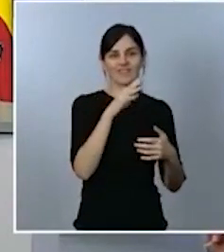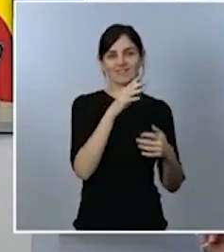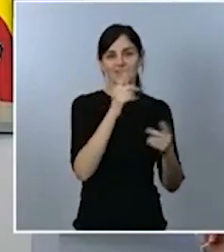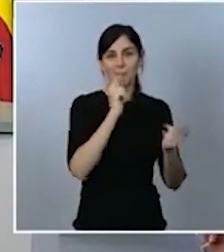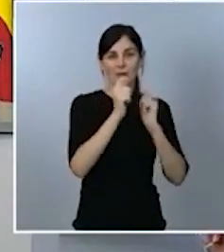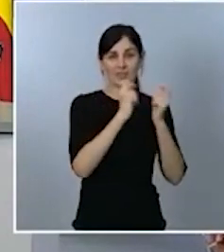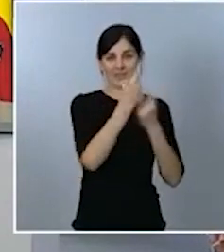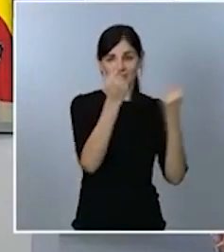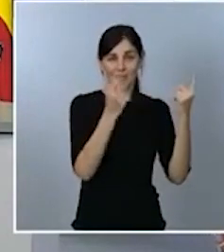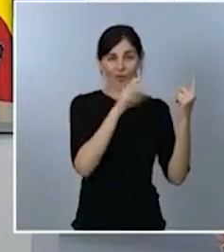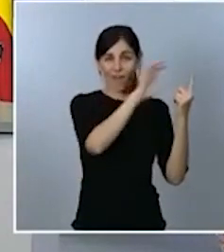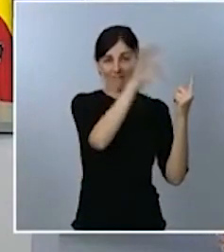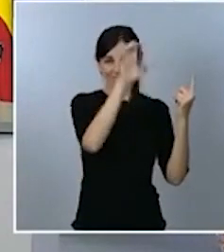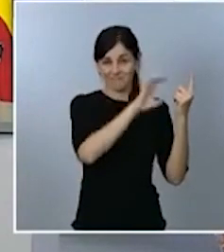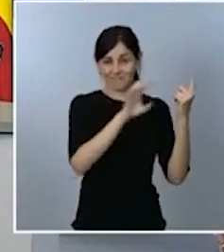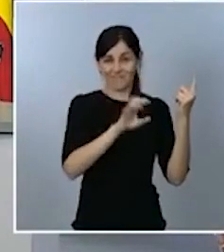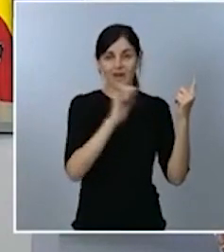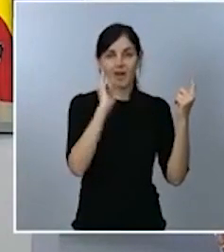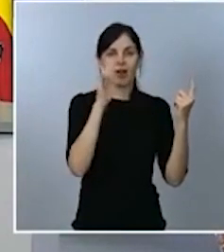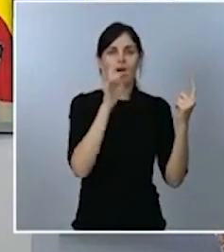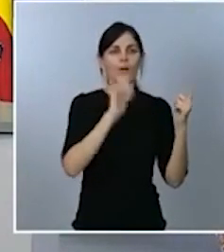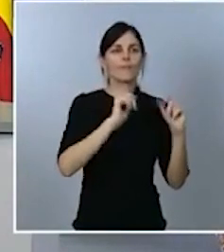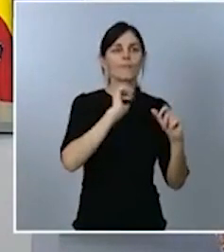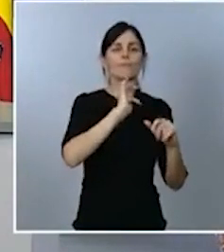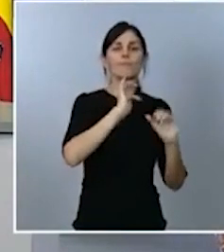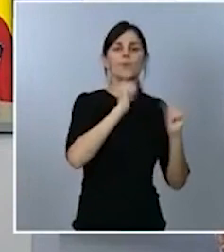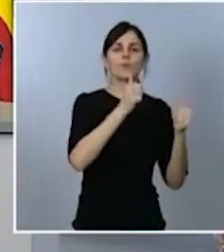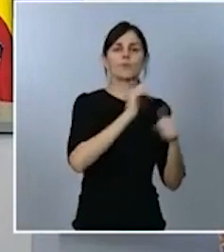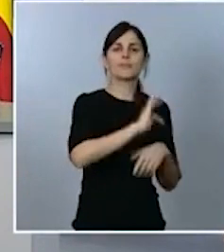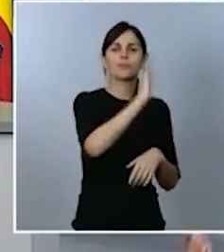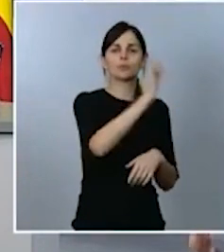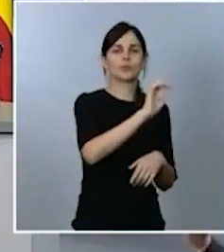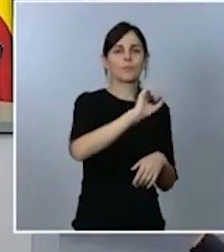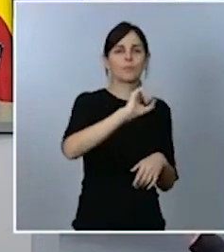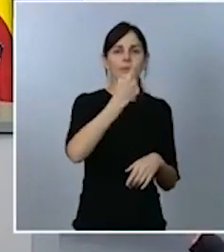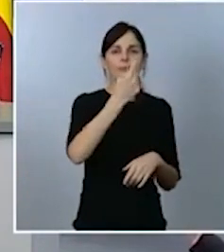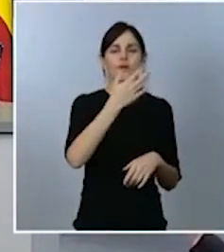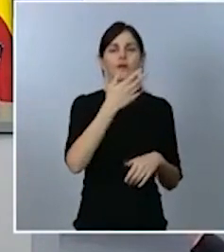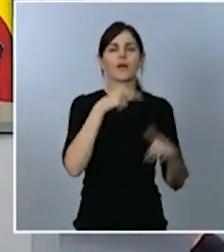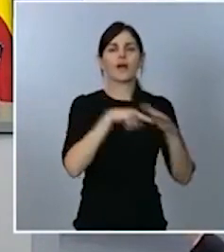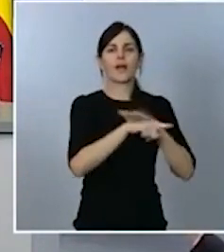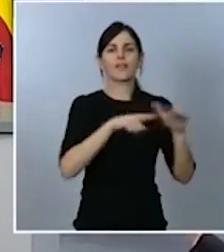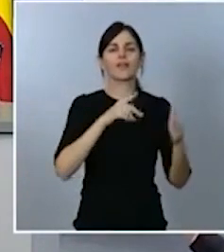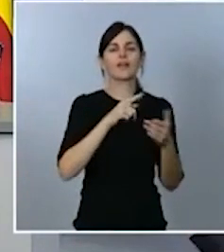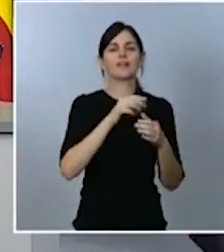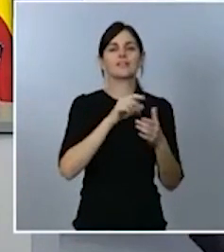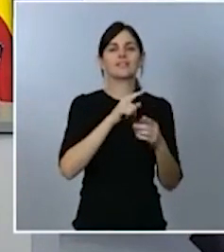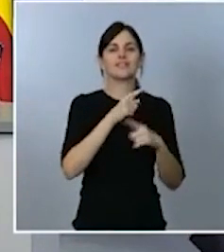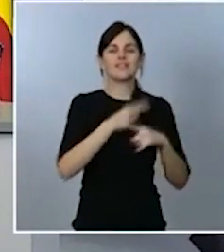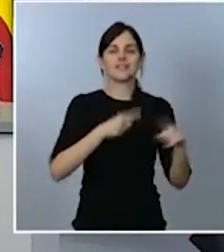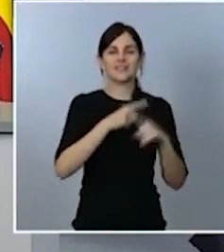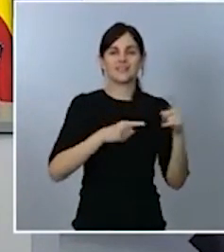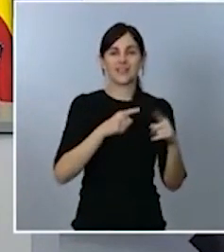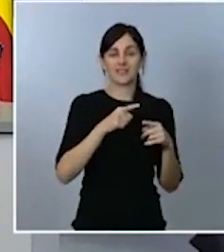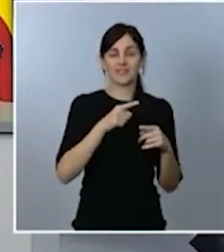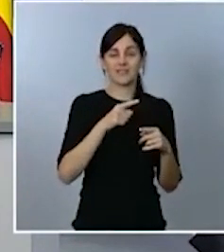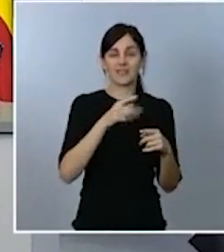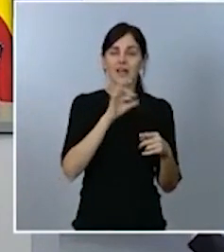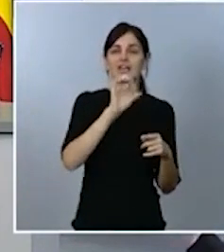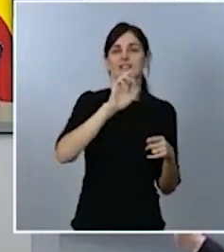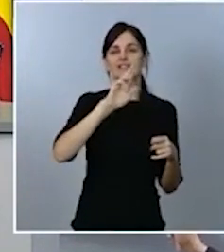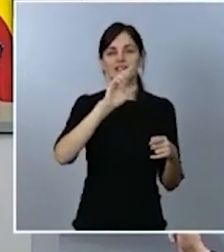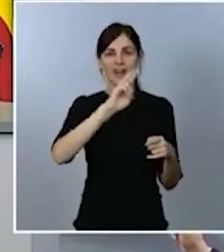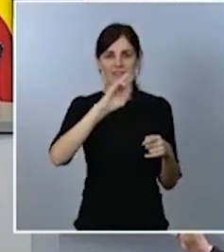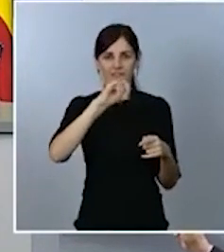palabra en primer lugar a May Mariño. May, buenas tardes, de la Agencia Serra y Media. Os ruego, por favor, cuando conectemos, que digáis